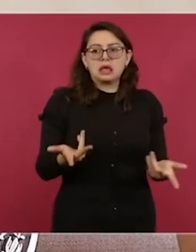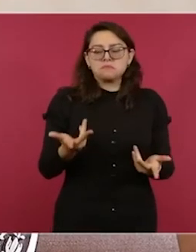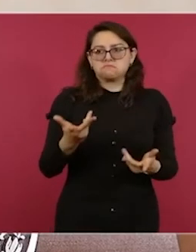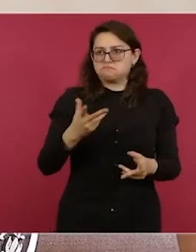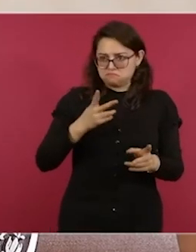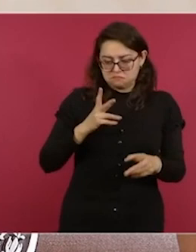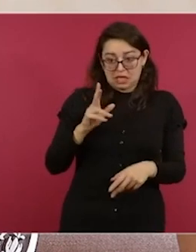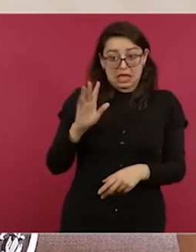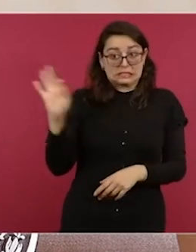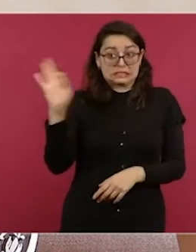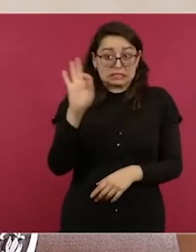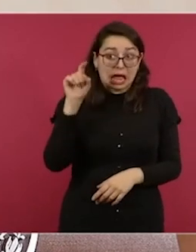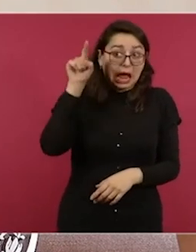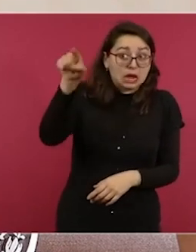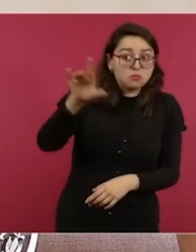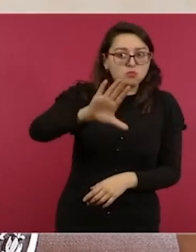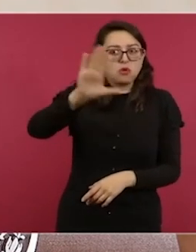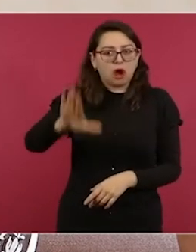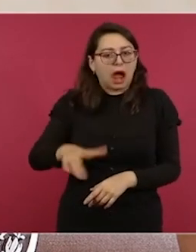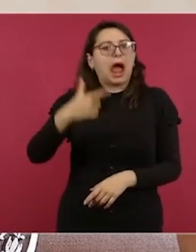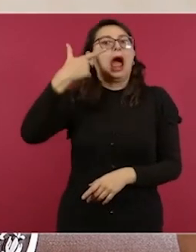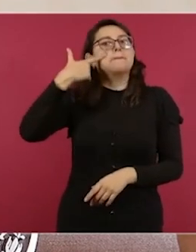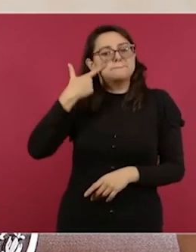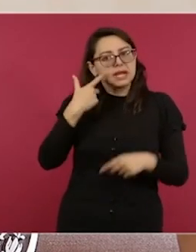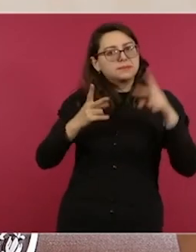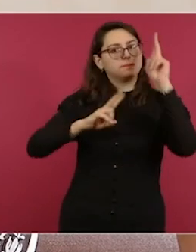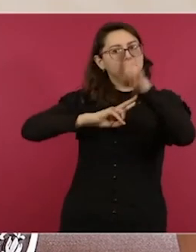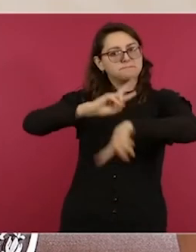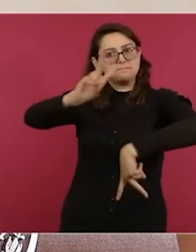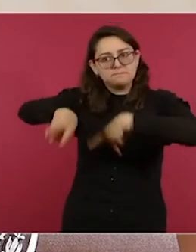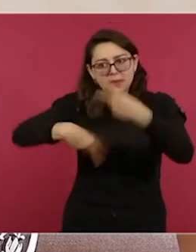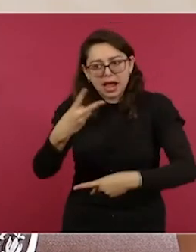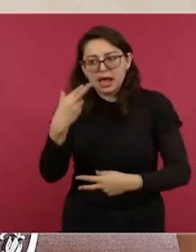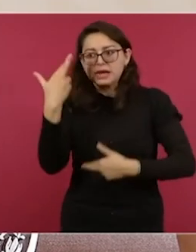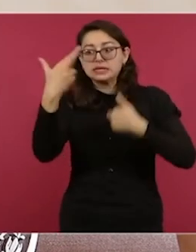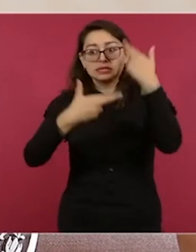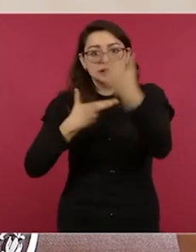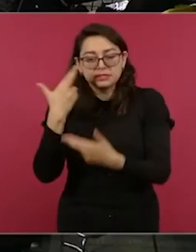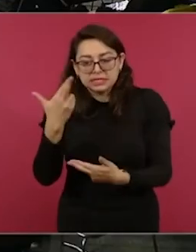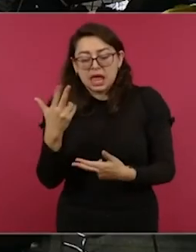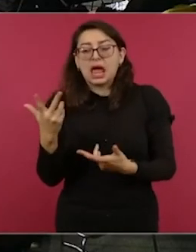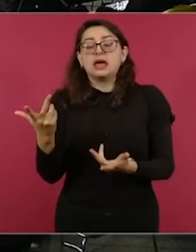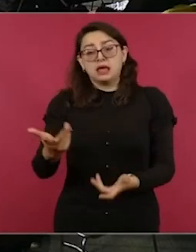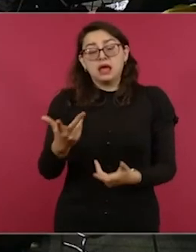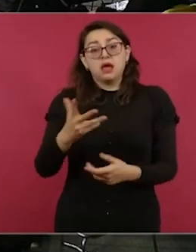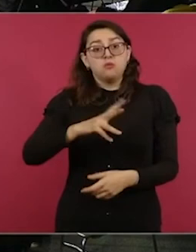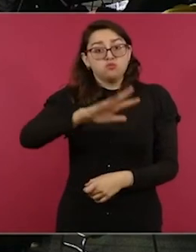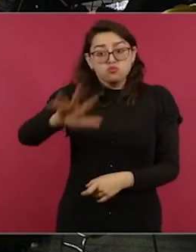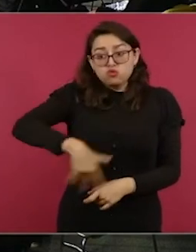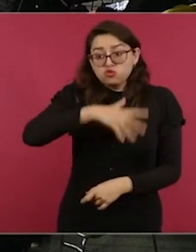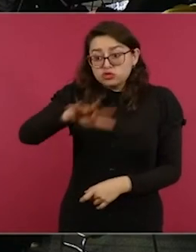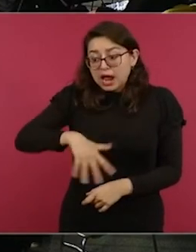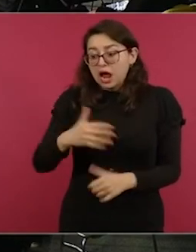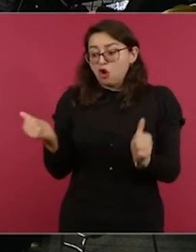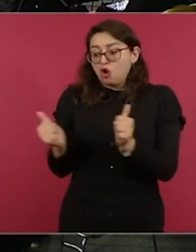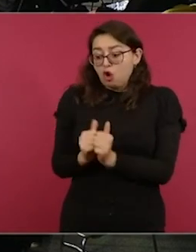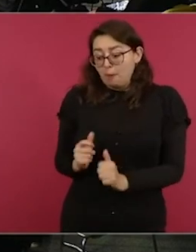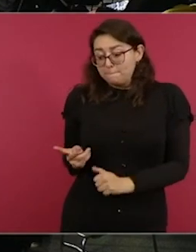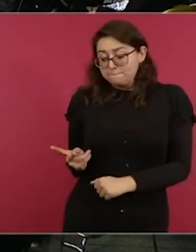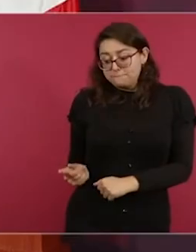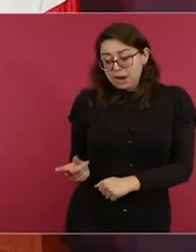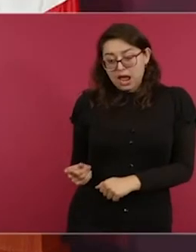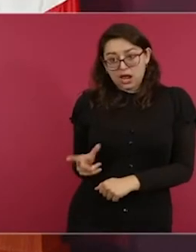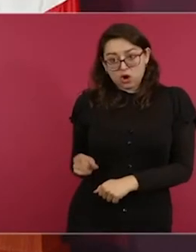fiscalía y se constituye y verifica. Va con binomios caninos para localizar cuerpos que pudieran